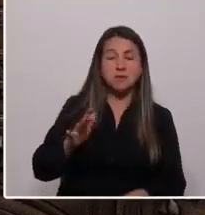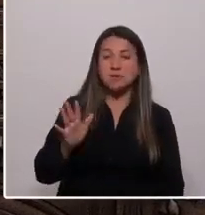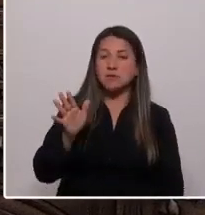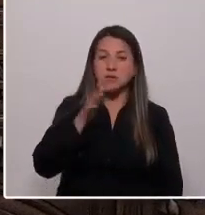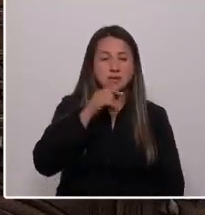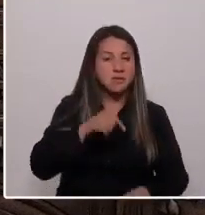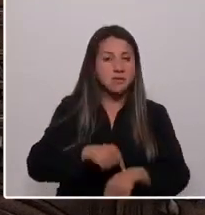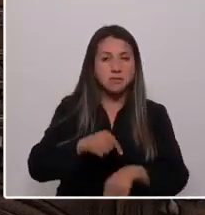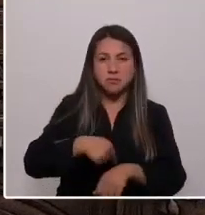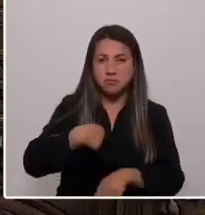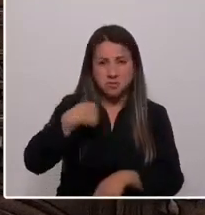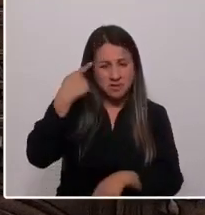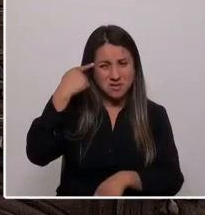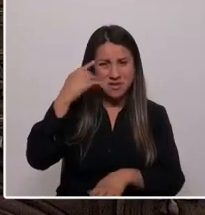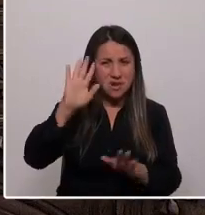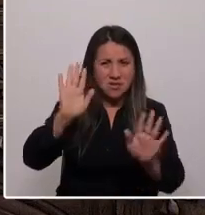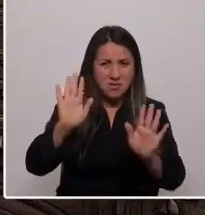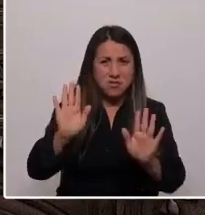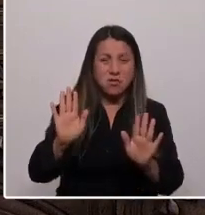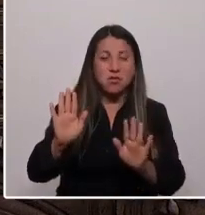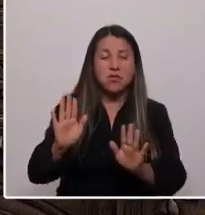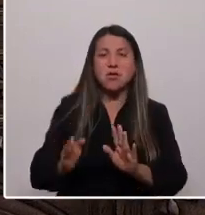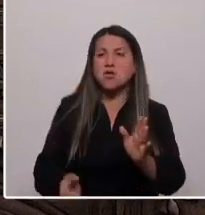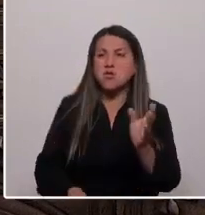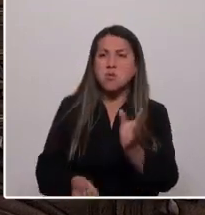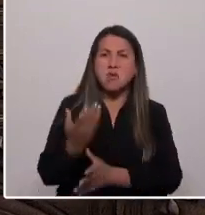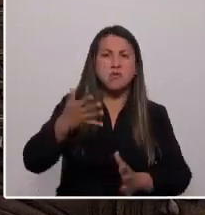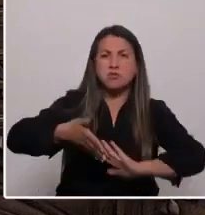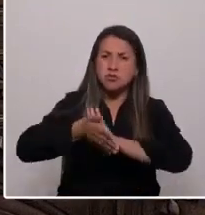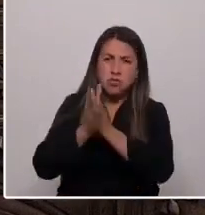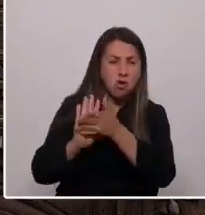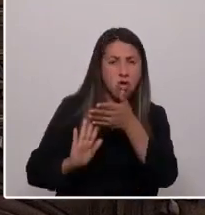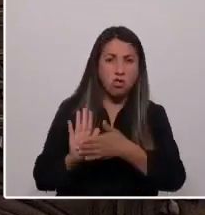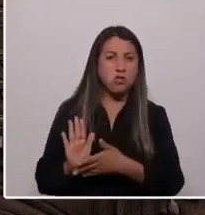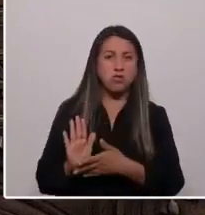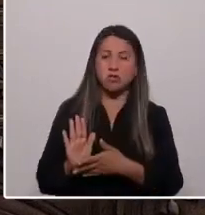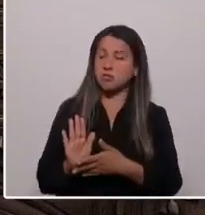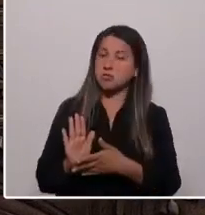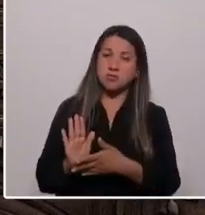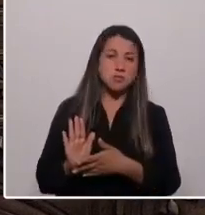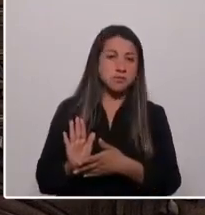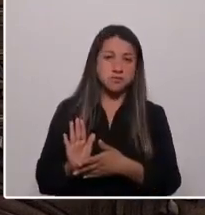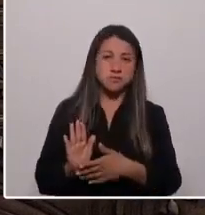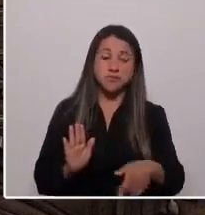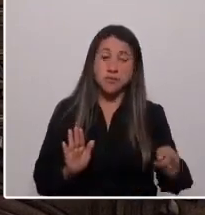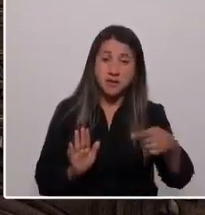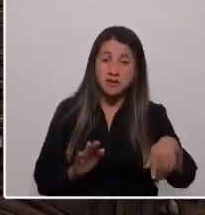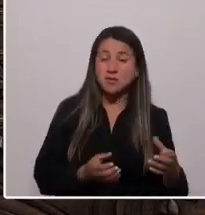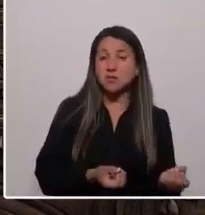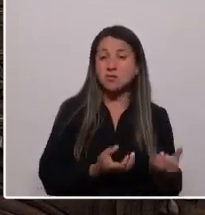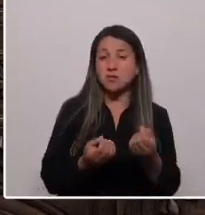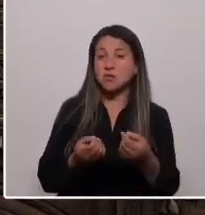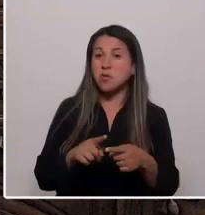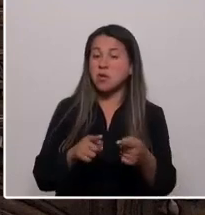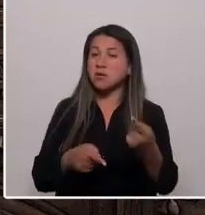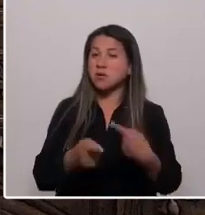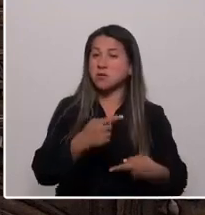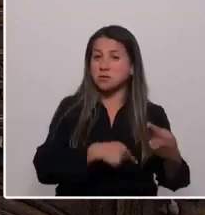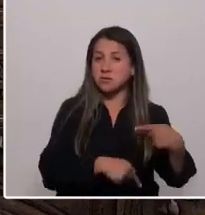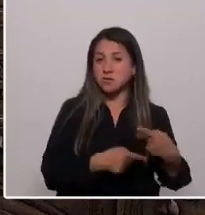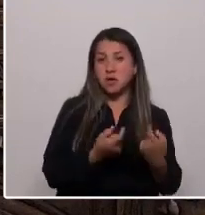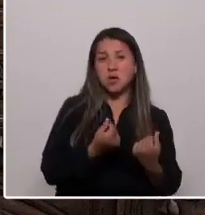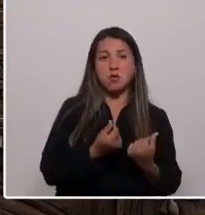en una refundación total sin que eso cause un retroceso económico, un